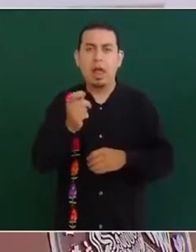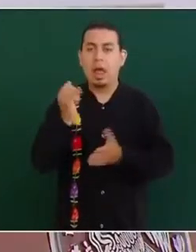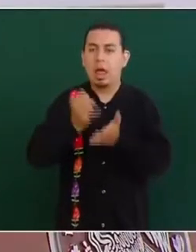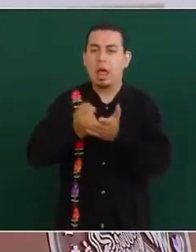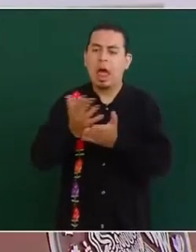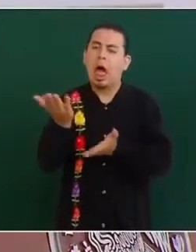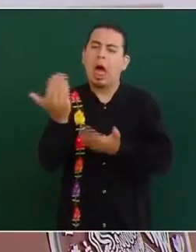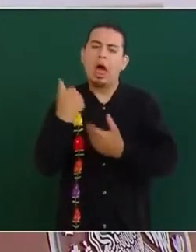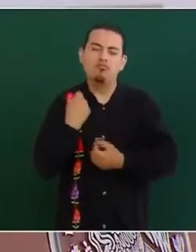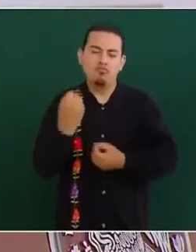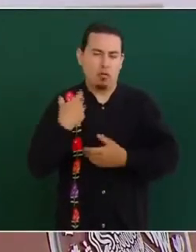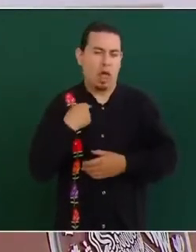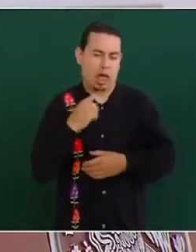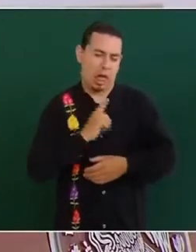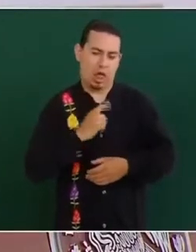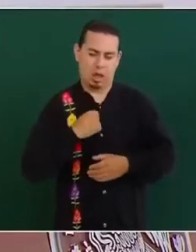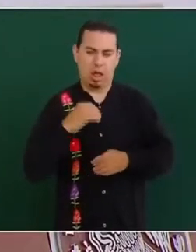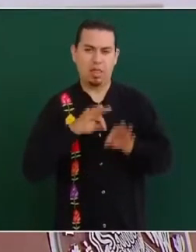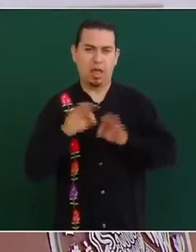impuestos.